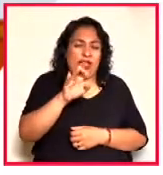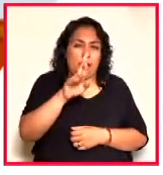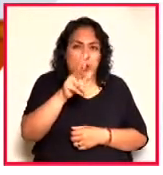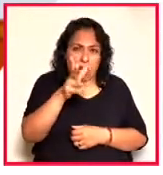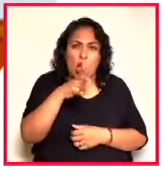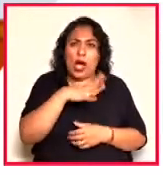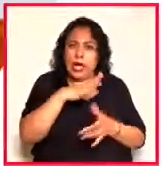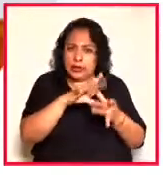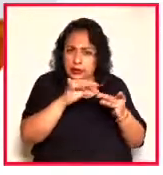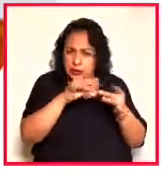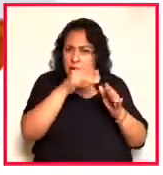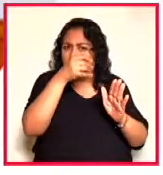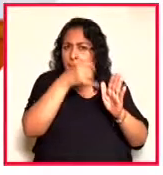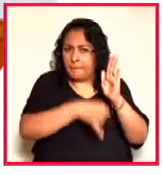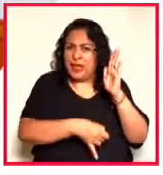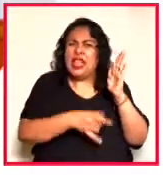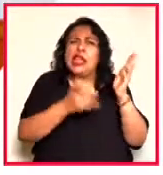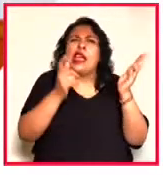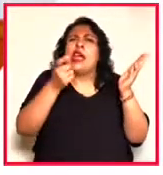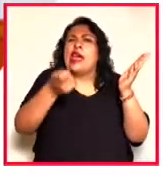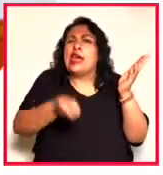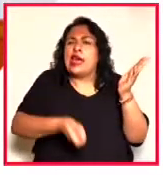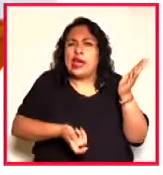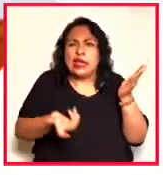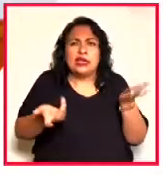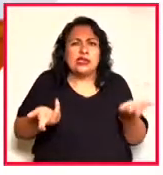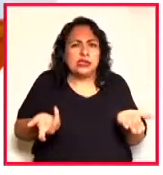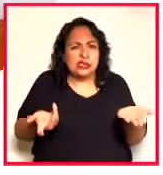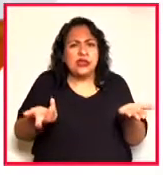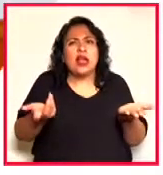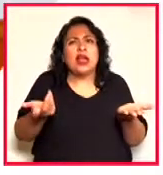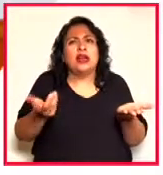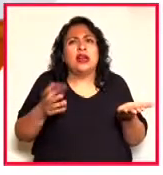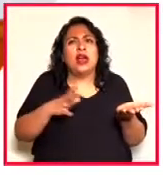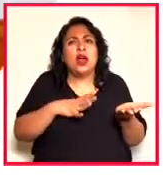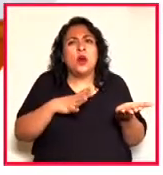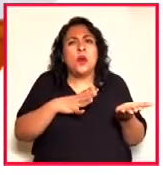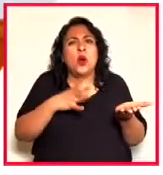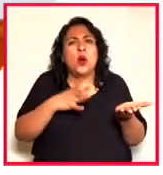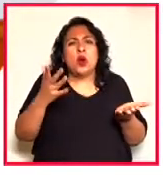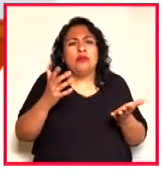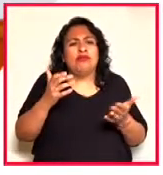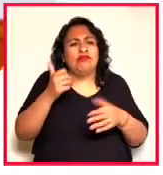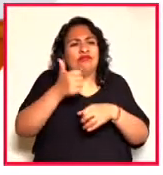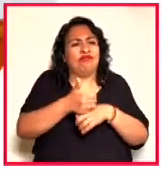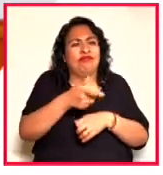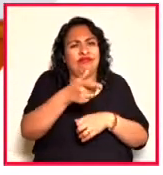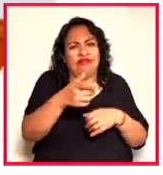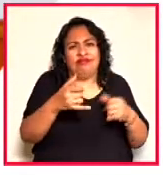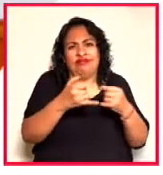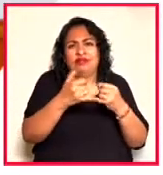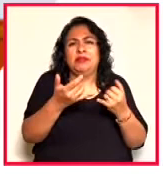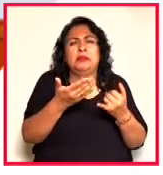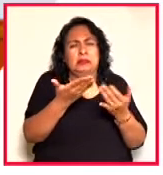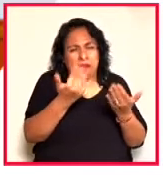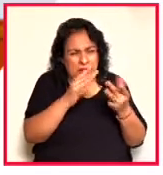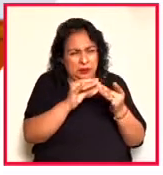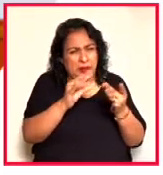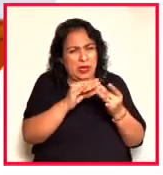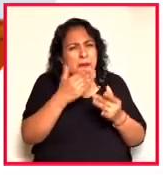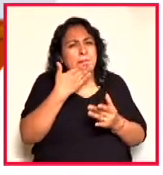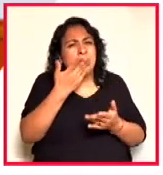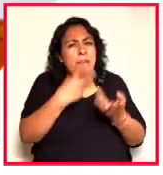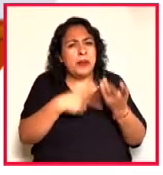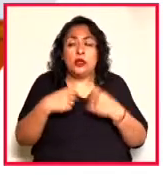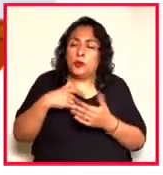permitir profundizar en qué significa la creación de esta entidad. Platícanos, por favor, bienvenido. Gracias, Laura.